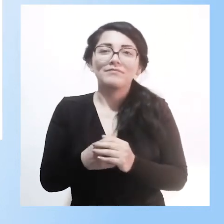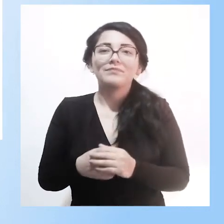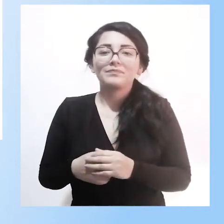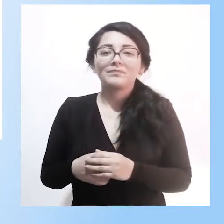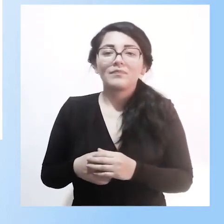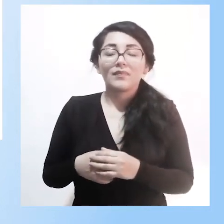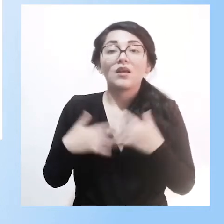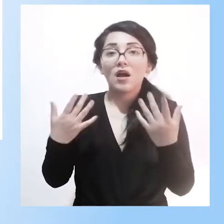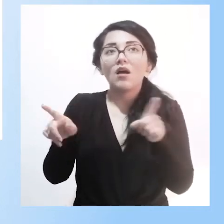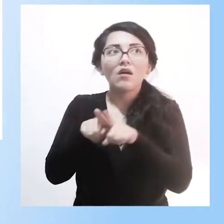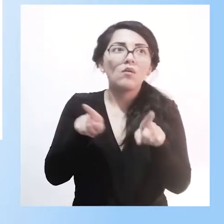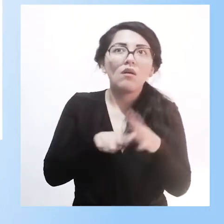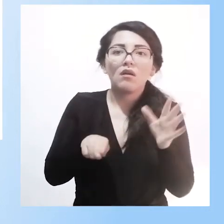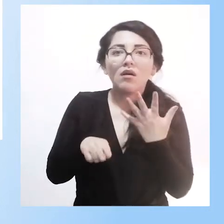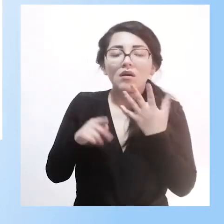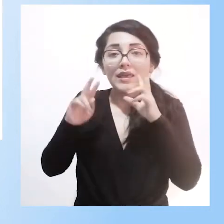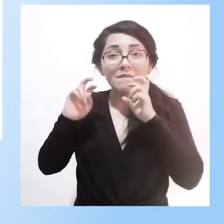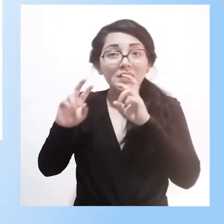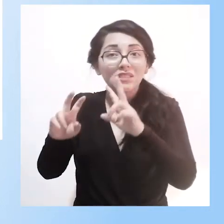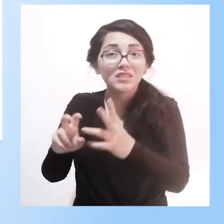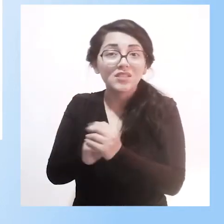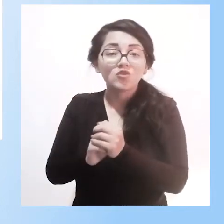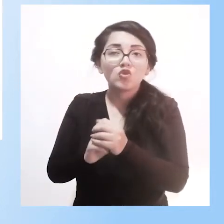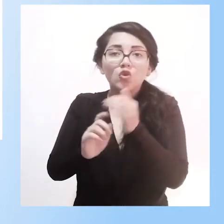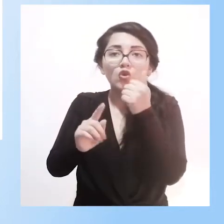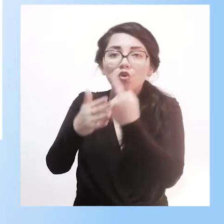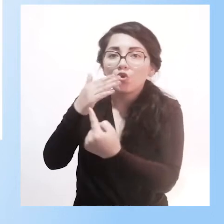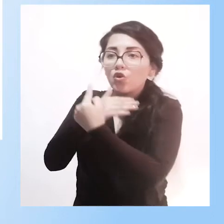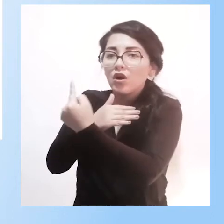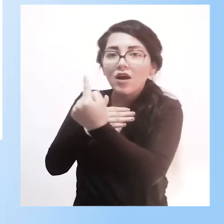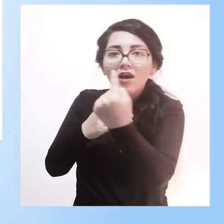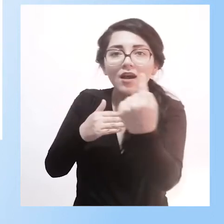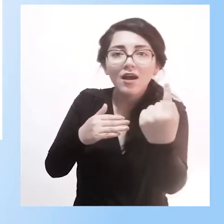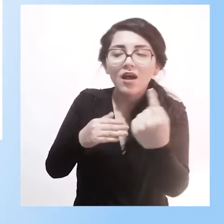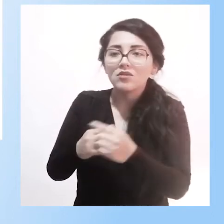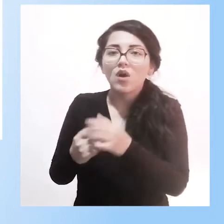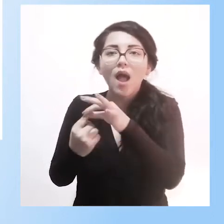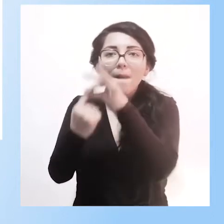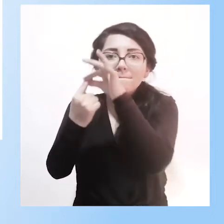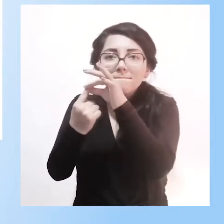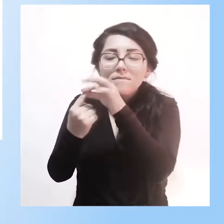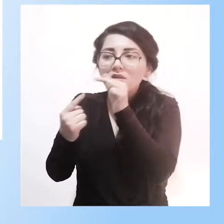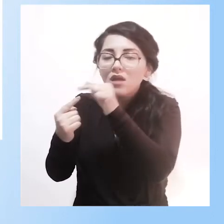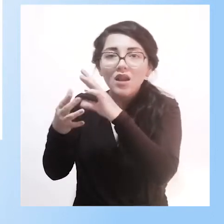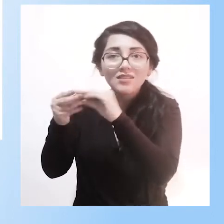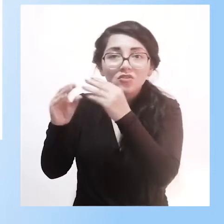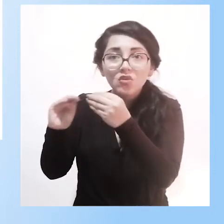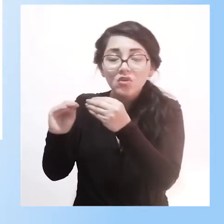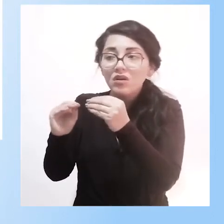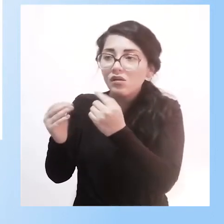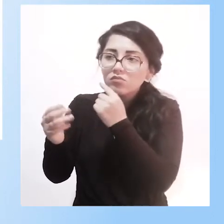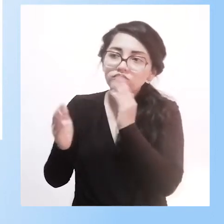Hacemos estudios de casos. Usted sabe que el estudio de casos es un caso particulares donde se forma un equipo técnico